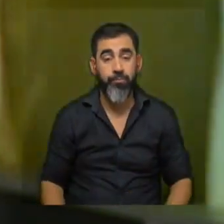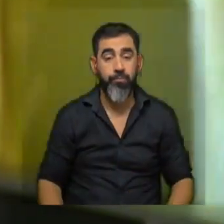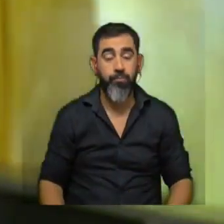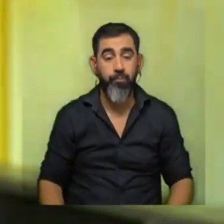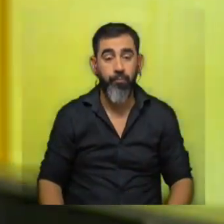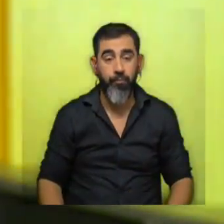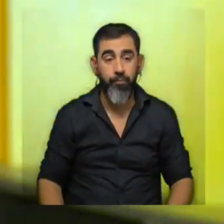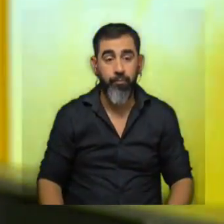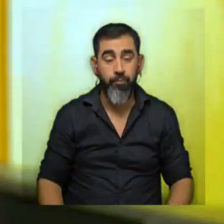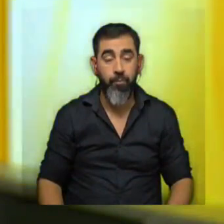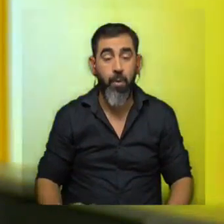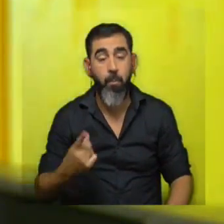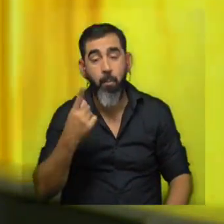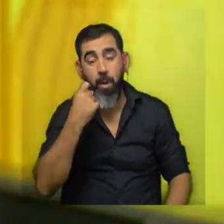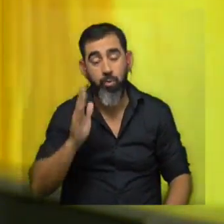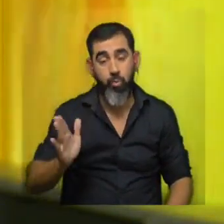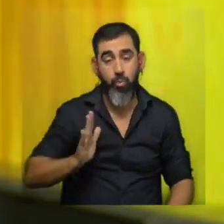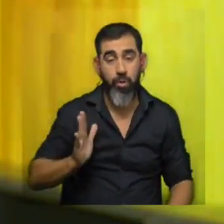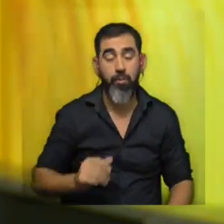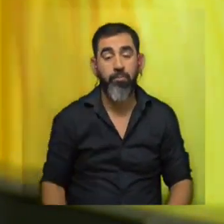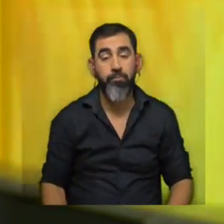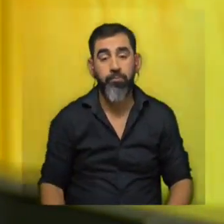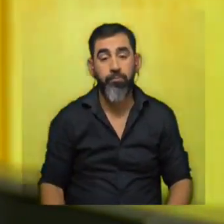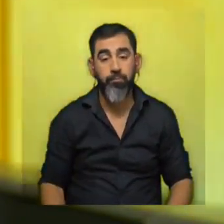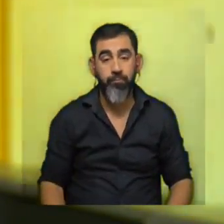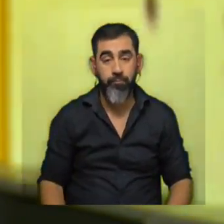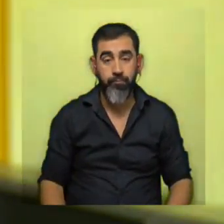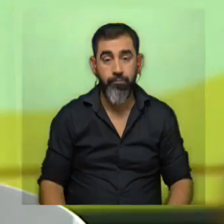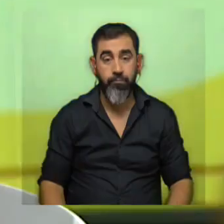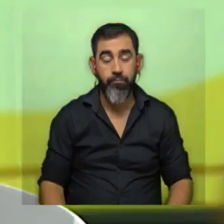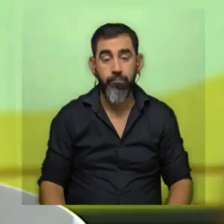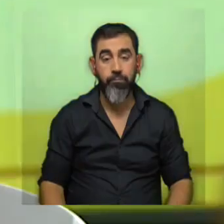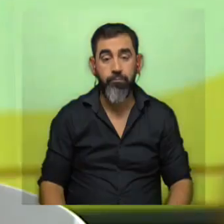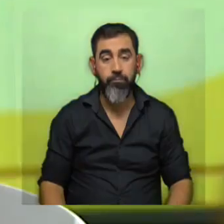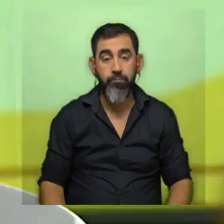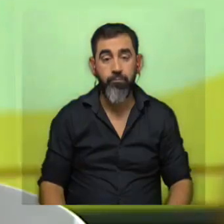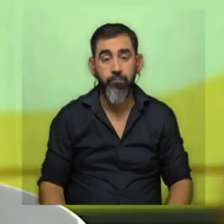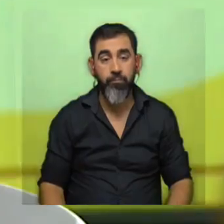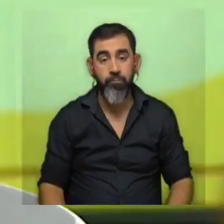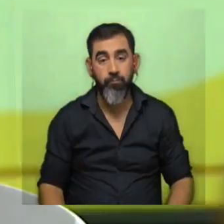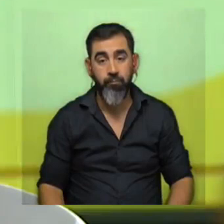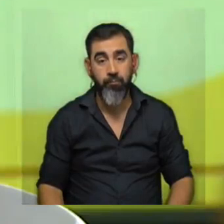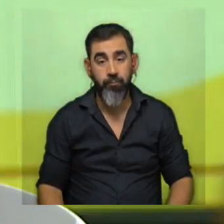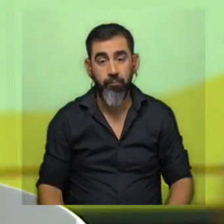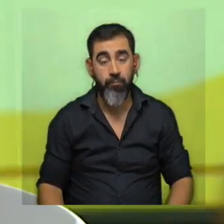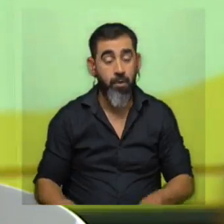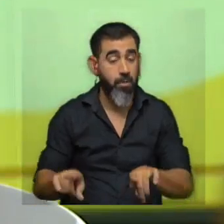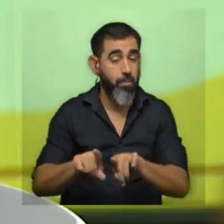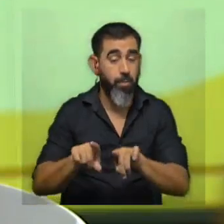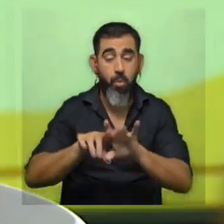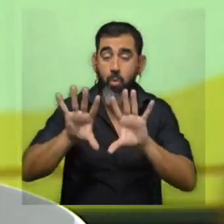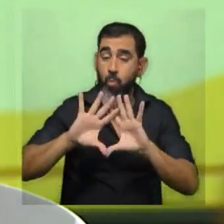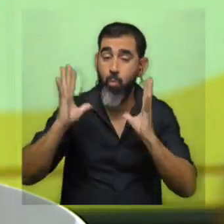nos contás un poco si eso responde a datos internacionales porque hay más hembras que más sí en realidad es igual que a nivel internacional